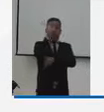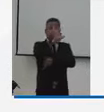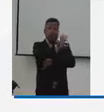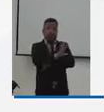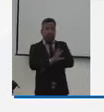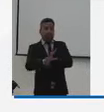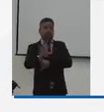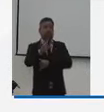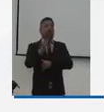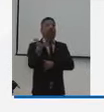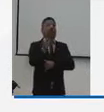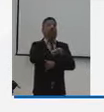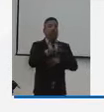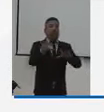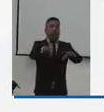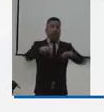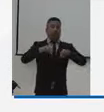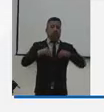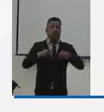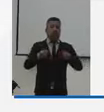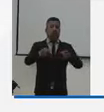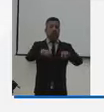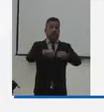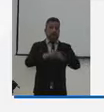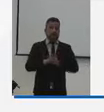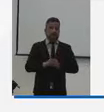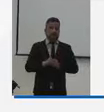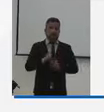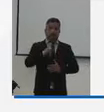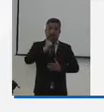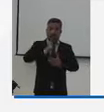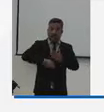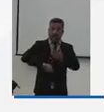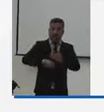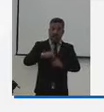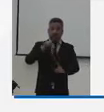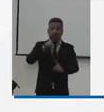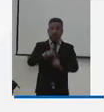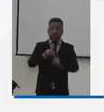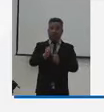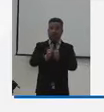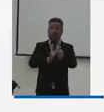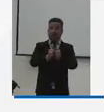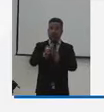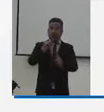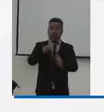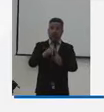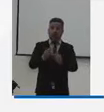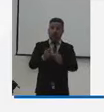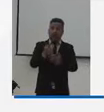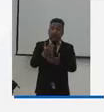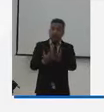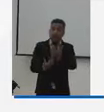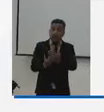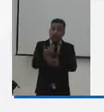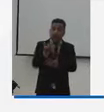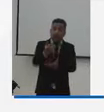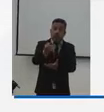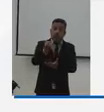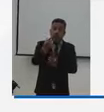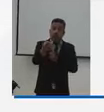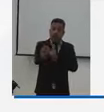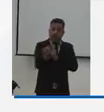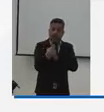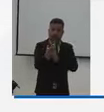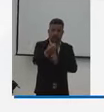Colombia que también la han adoptado esta tasa pro deporte como dije son recursos nuevos que le